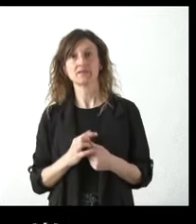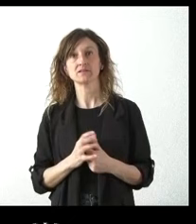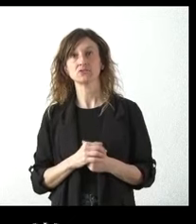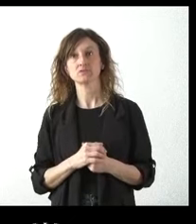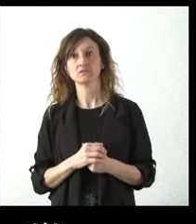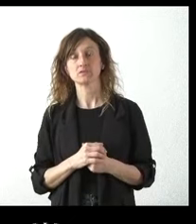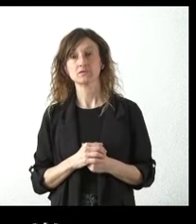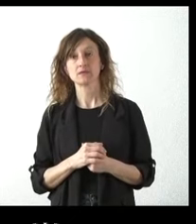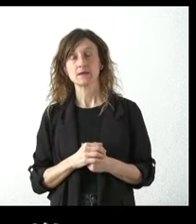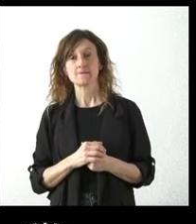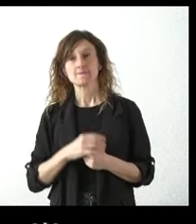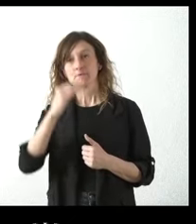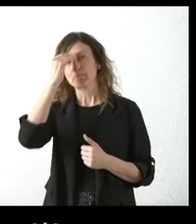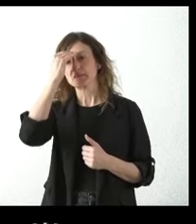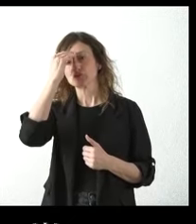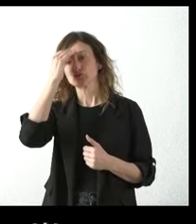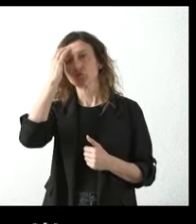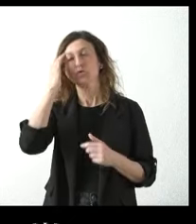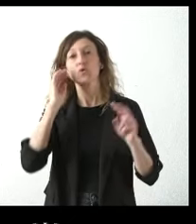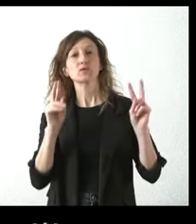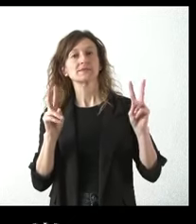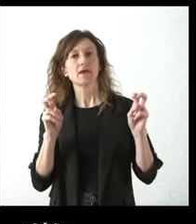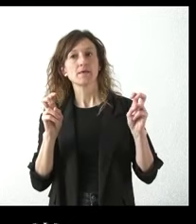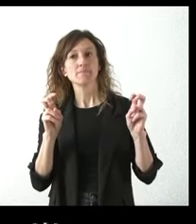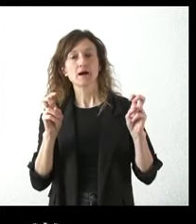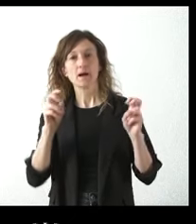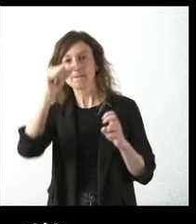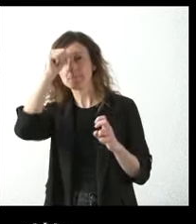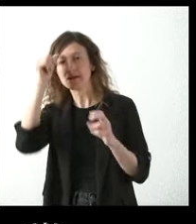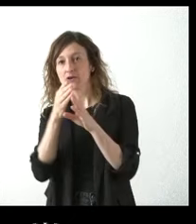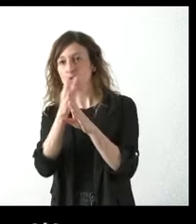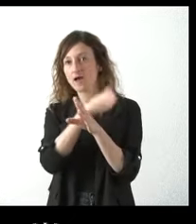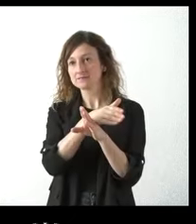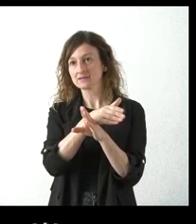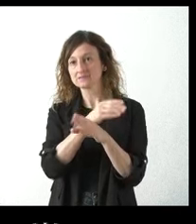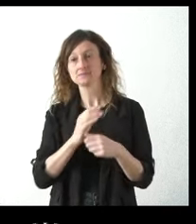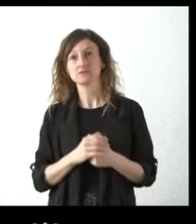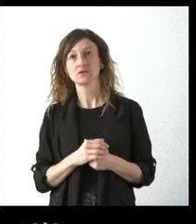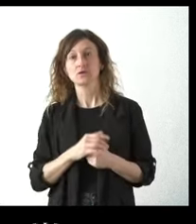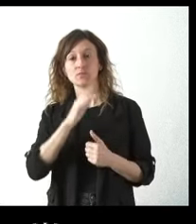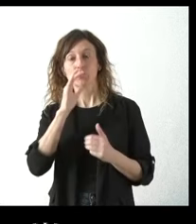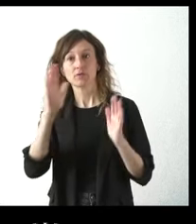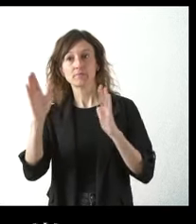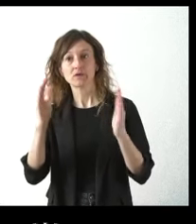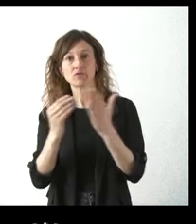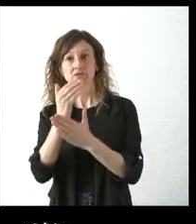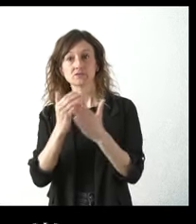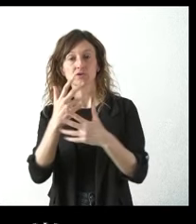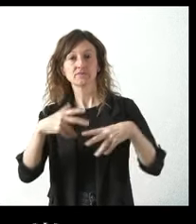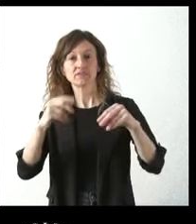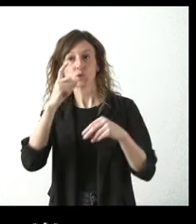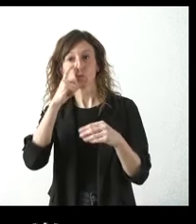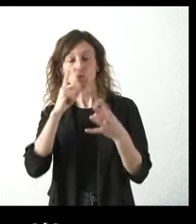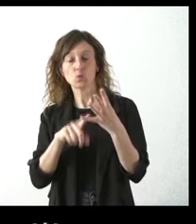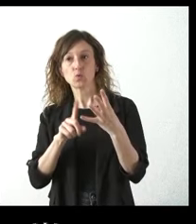será en todo caso antes del paréntesis estival dado que el periodo de sesiones concluye a finales de junio se puede